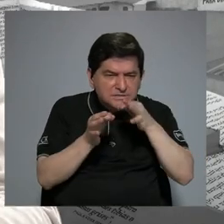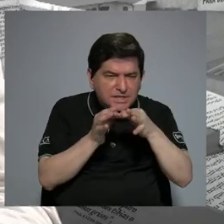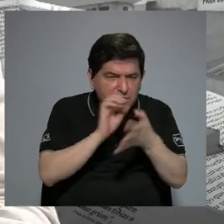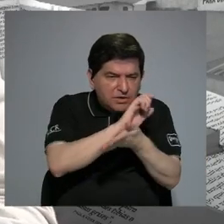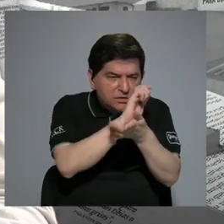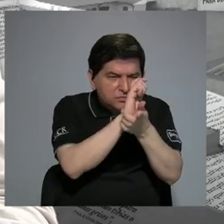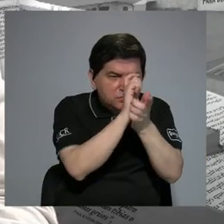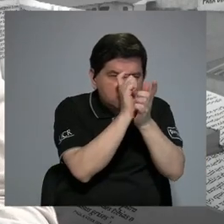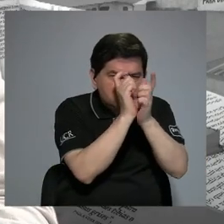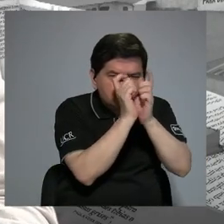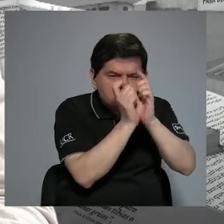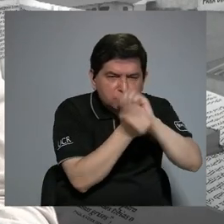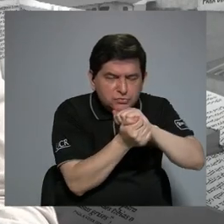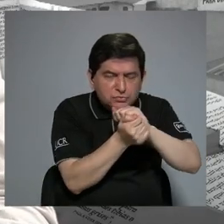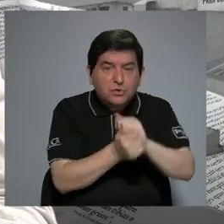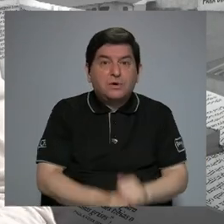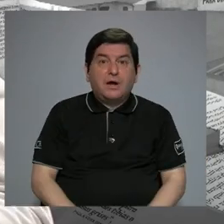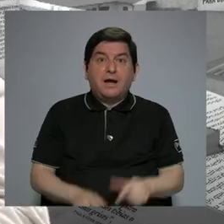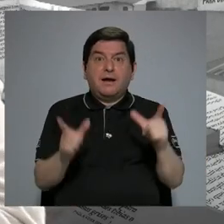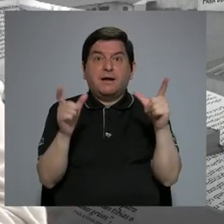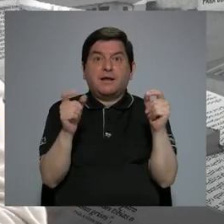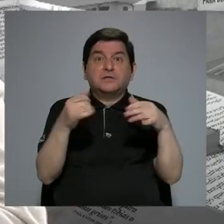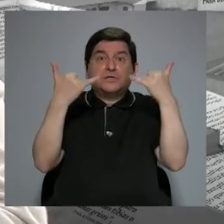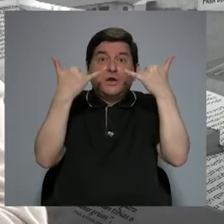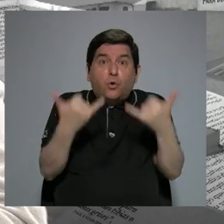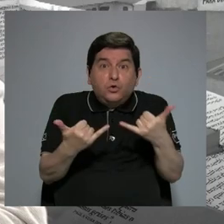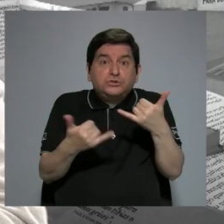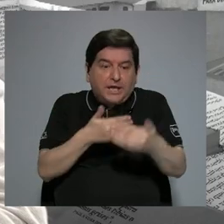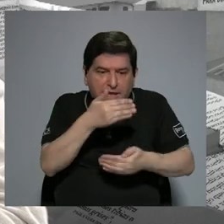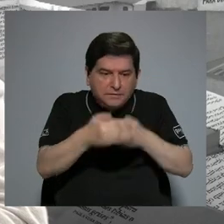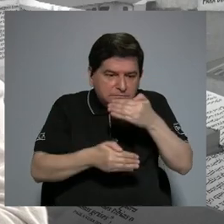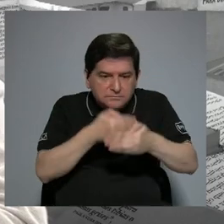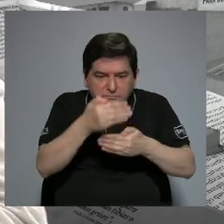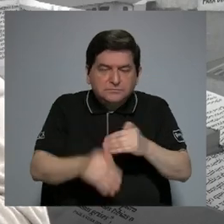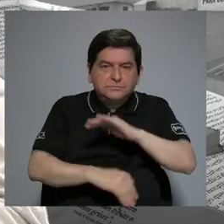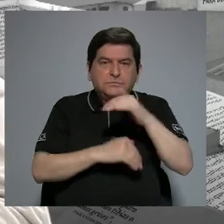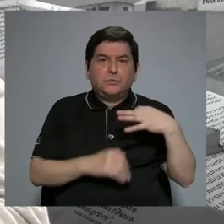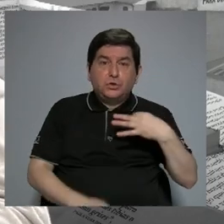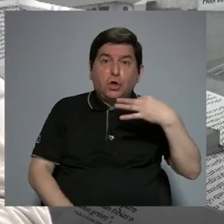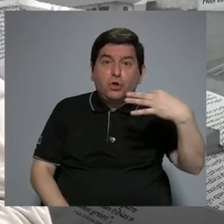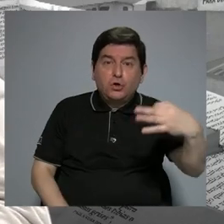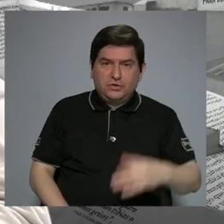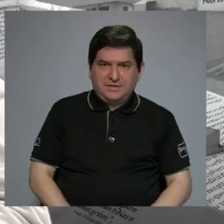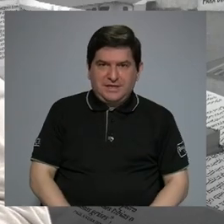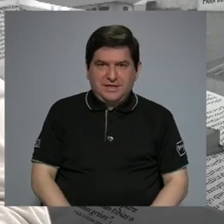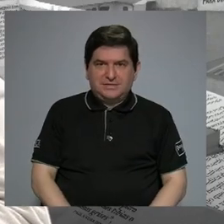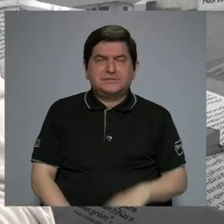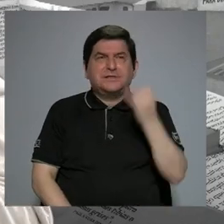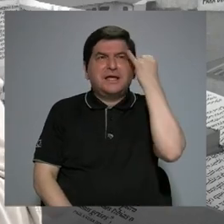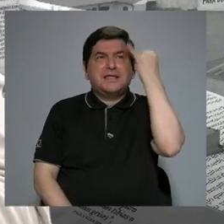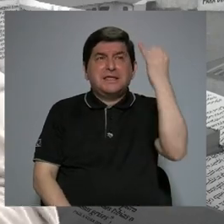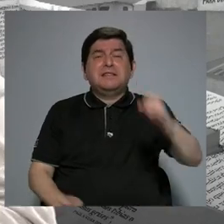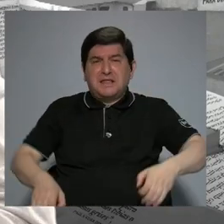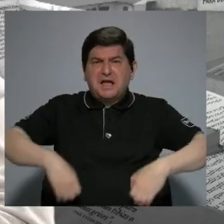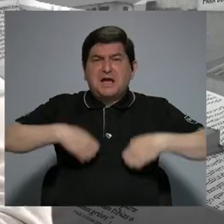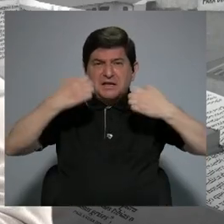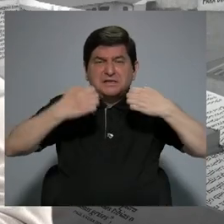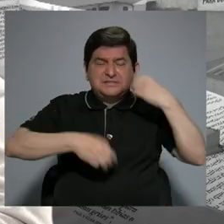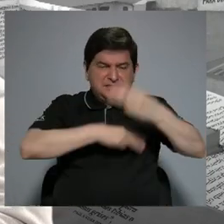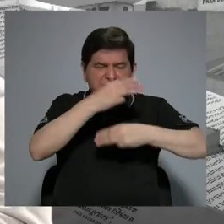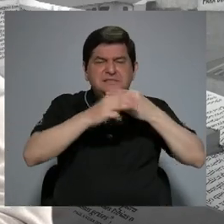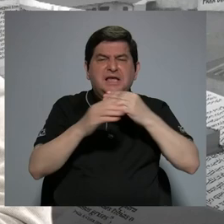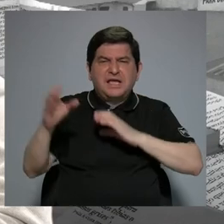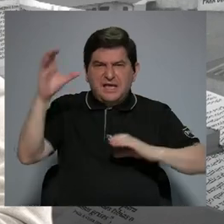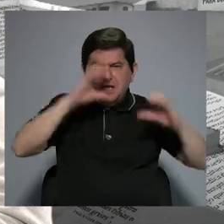transformándose a ser células de cáncer o que ya está transformada. Todos los días, esto es una estimación que hay por allí en el mundo